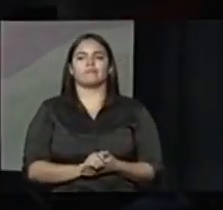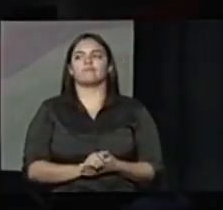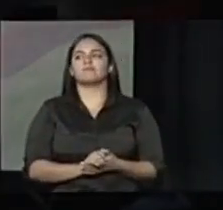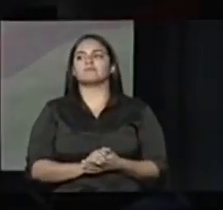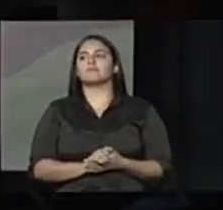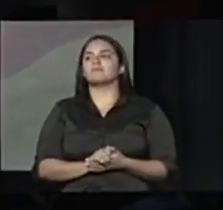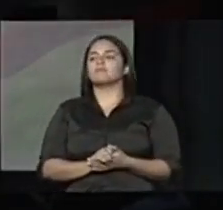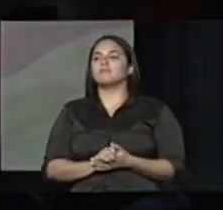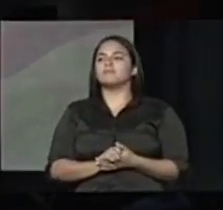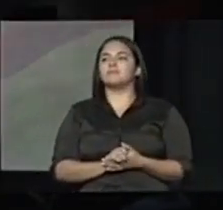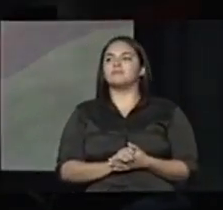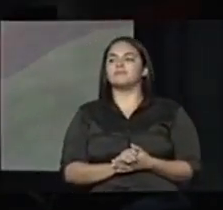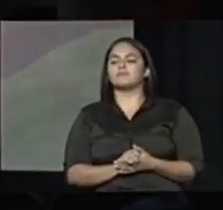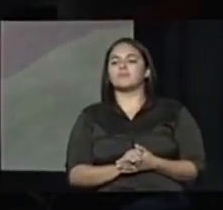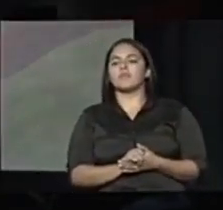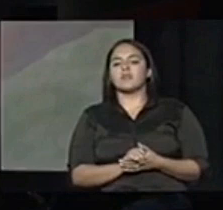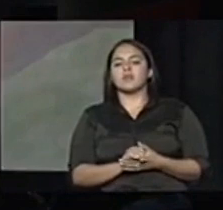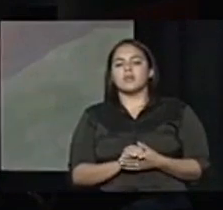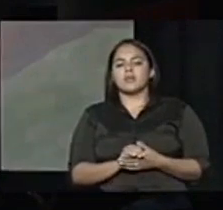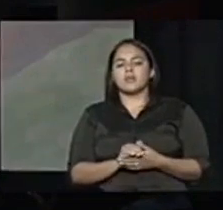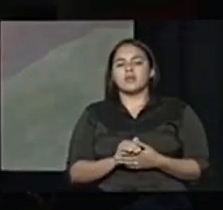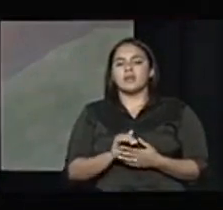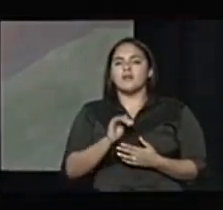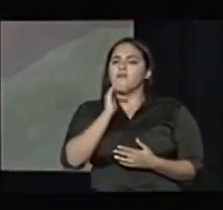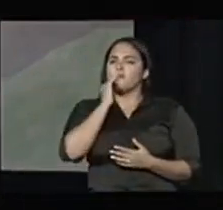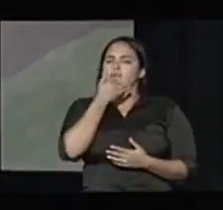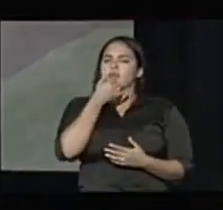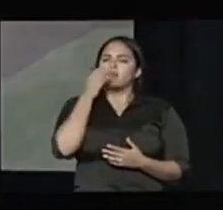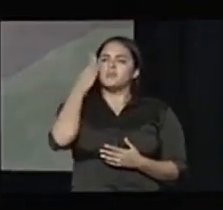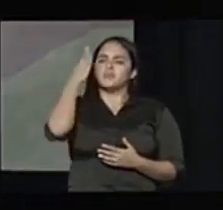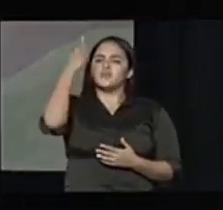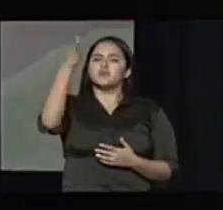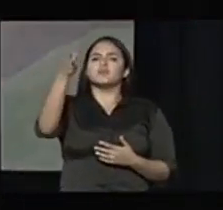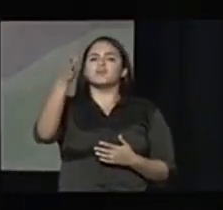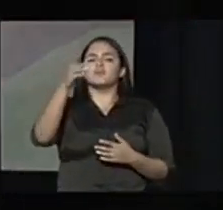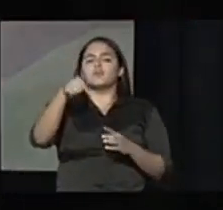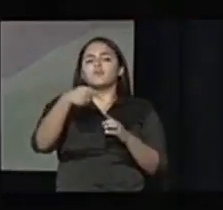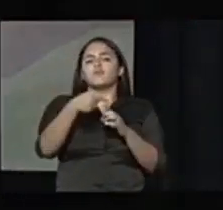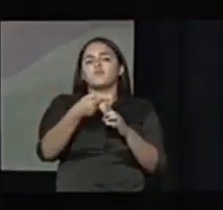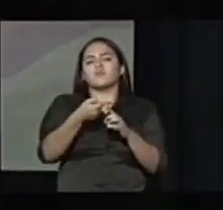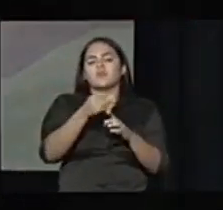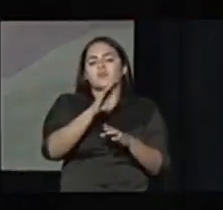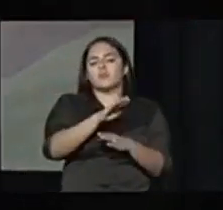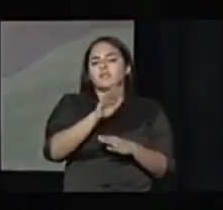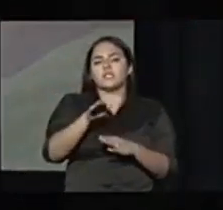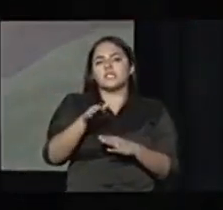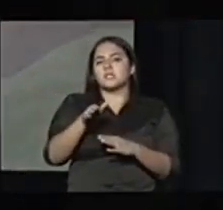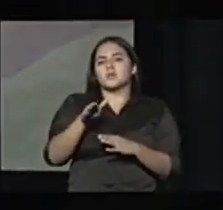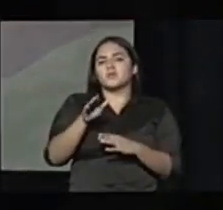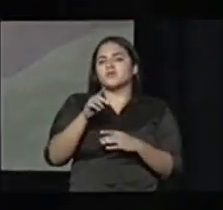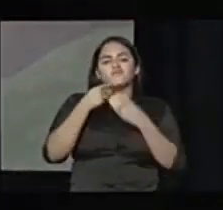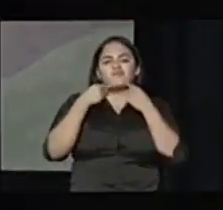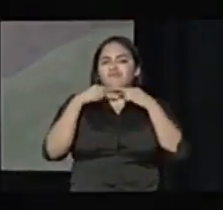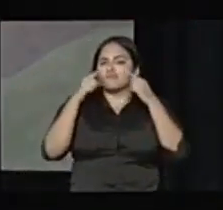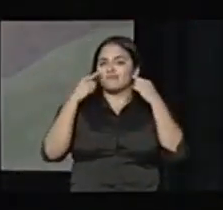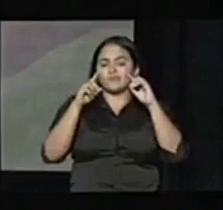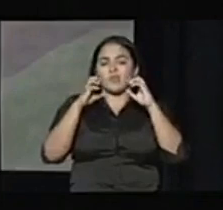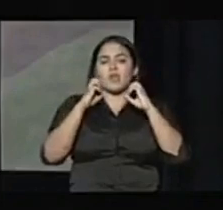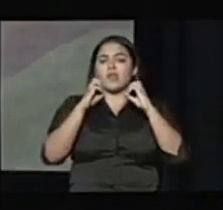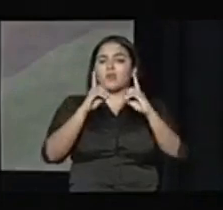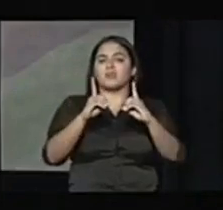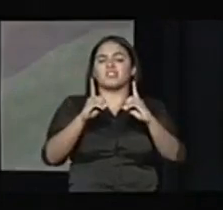le fallamos al futuro cuando nuestros niños no logran recibir una educación de